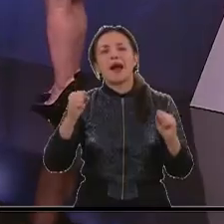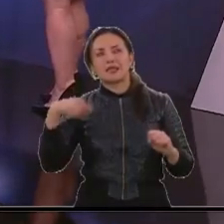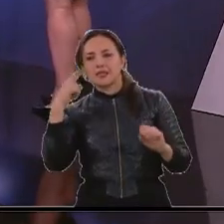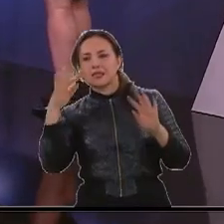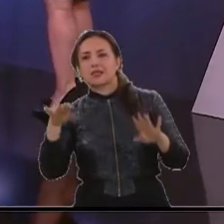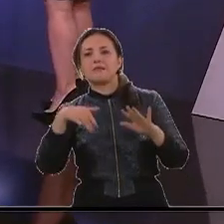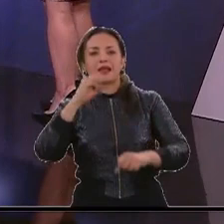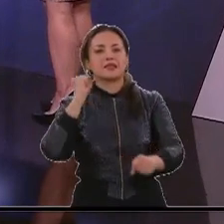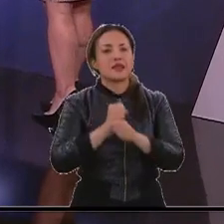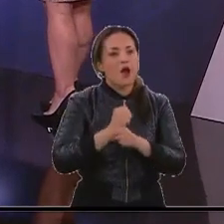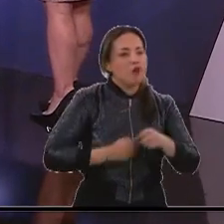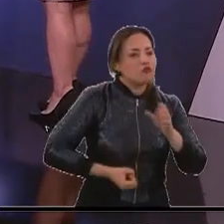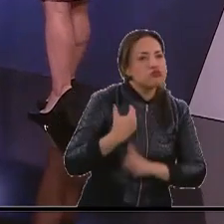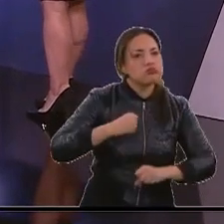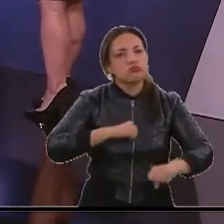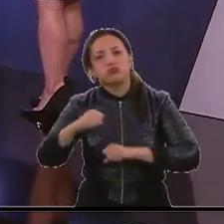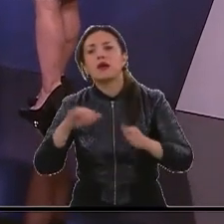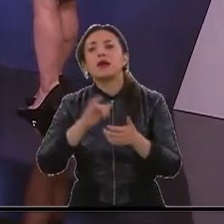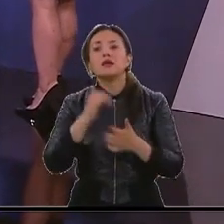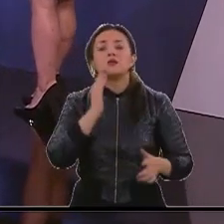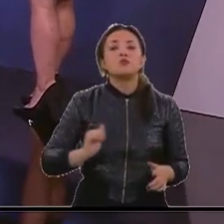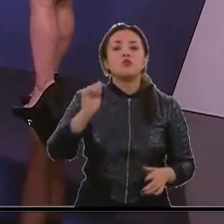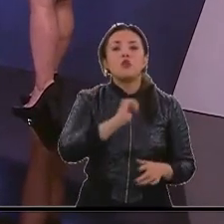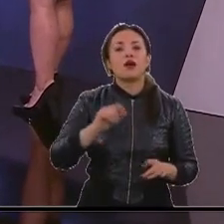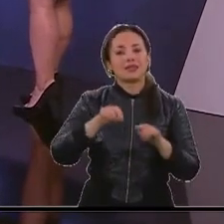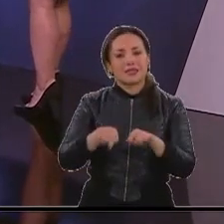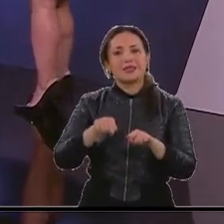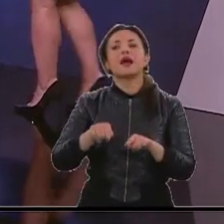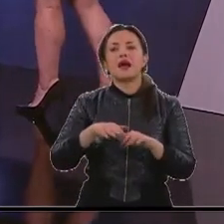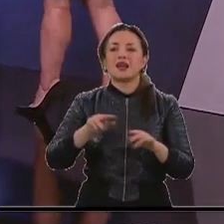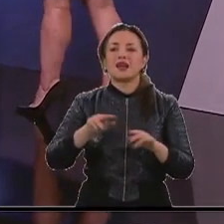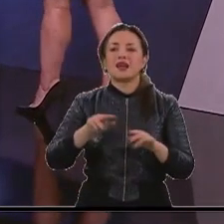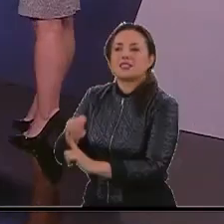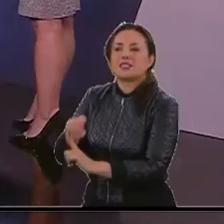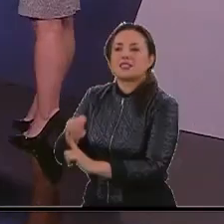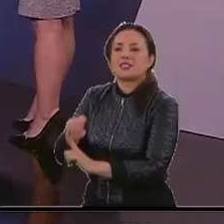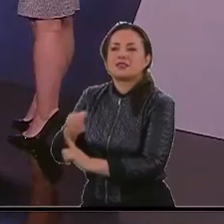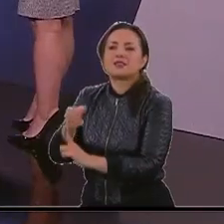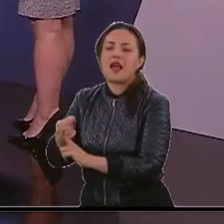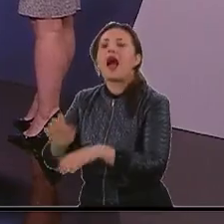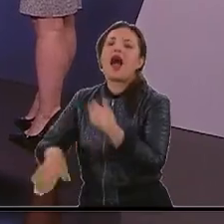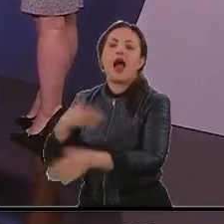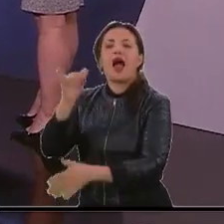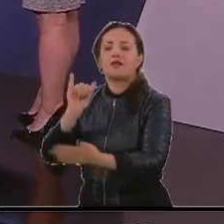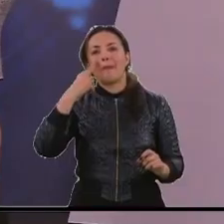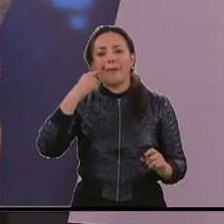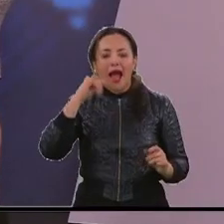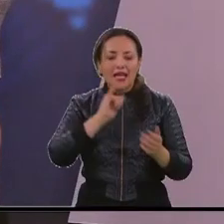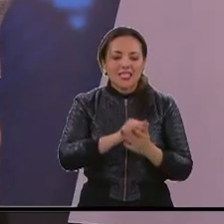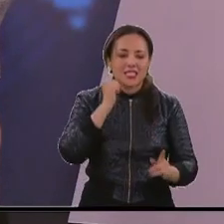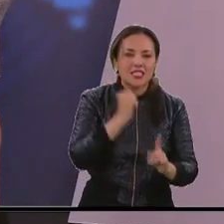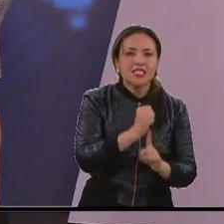25 son productivas a las mujeres. Estas mujeres, contrario a lo que también nos dicen insistentes, llegar al feminicidio.